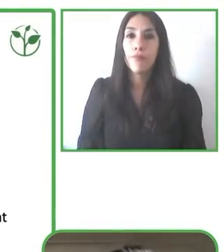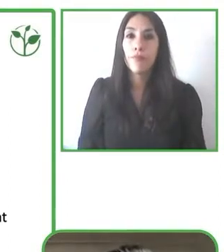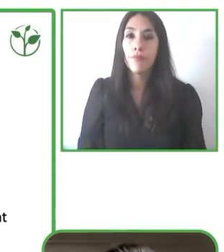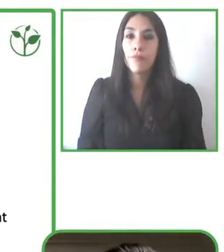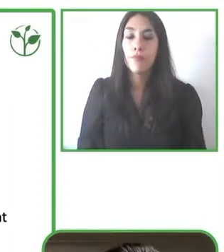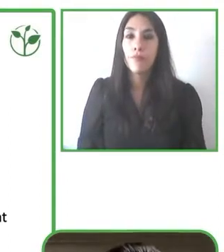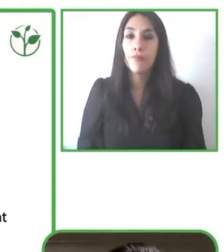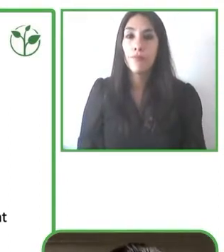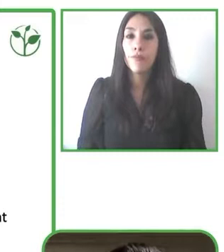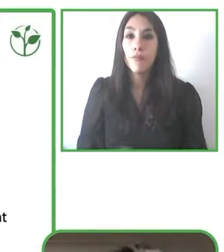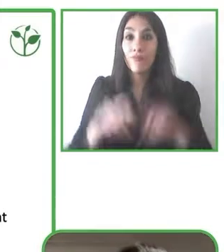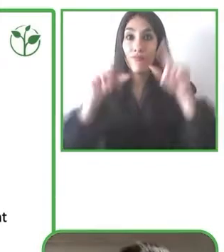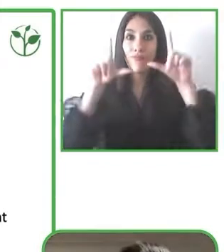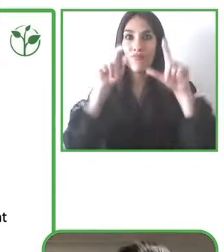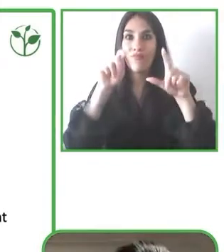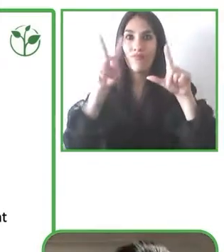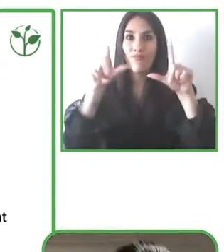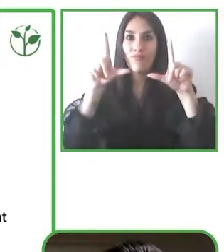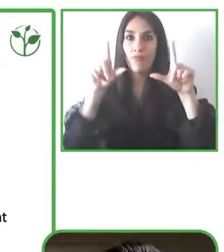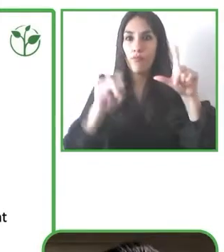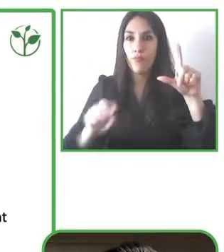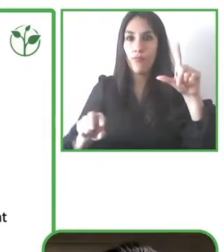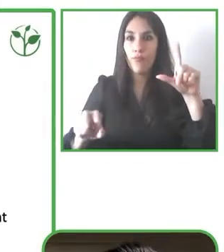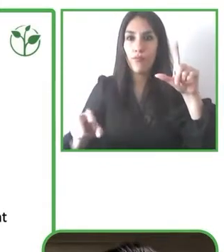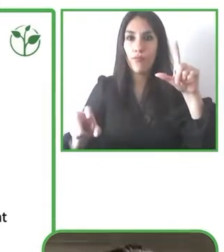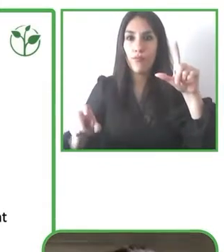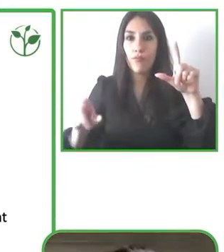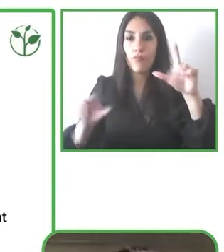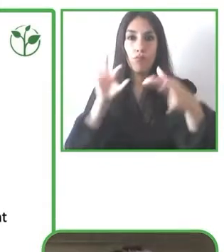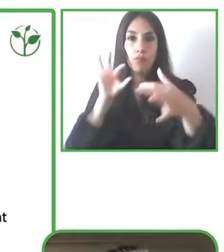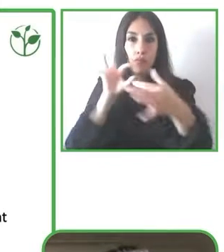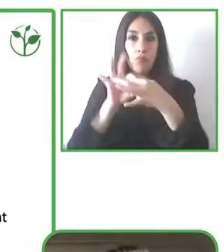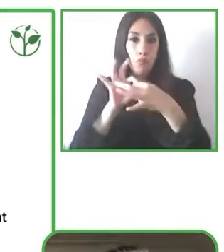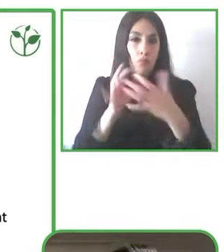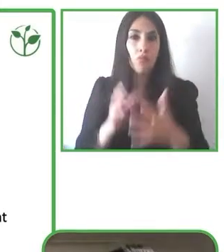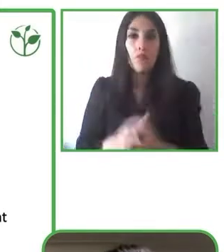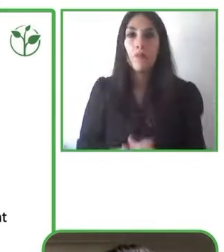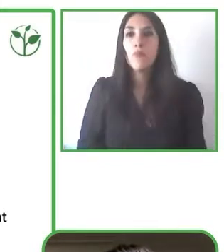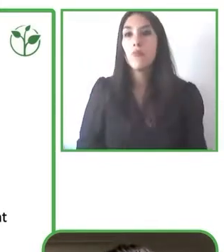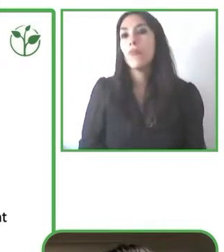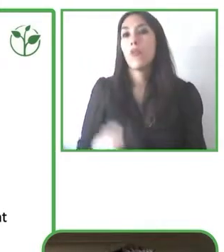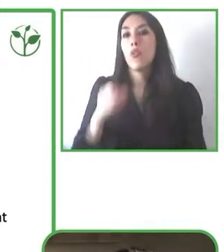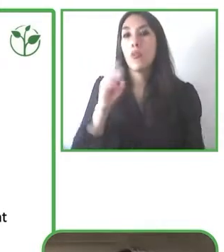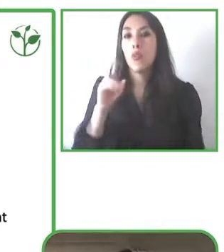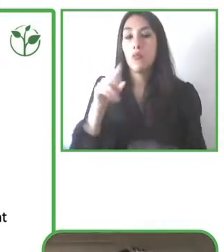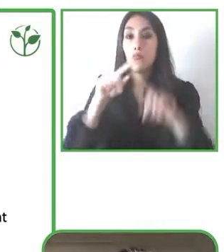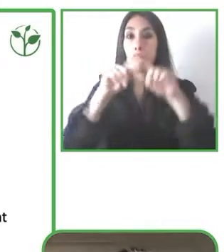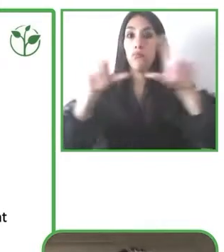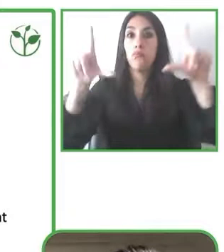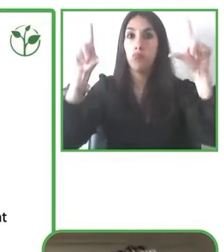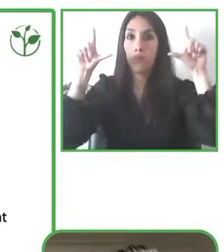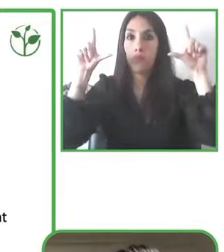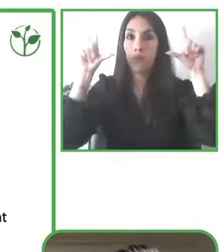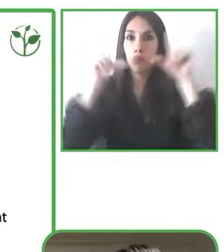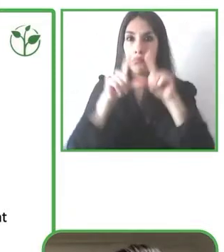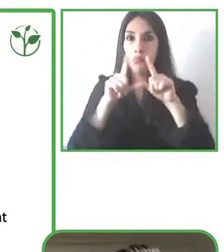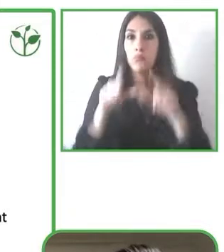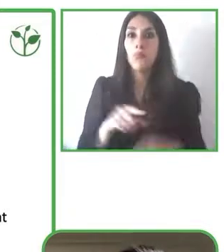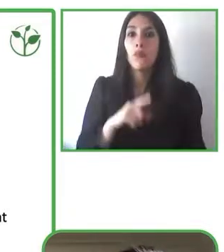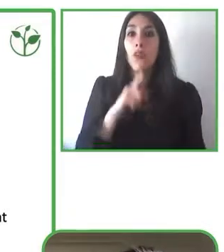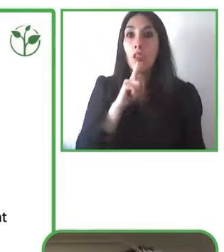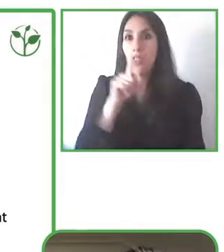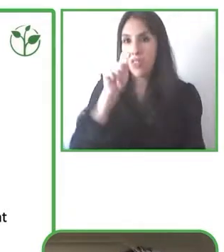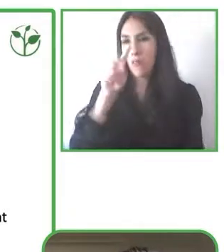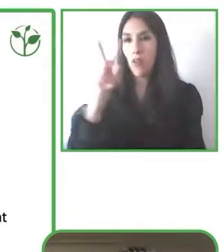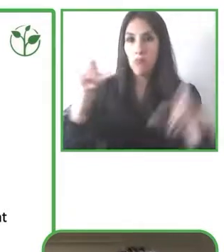ejemplo, prender, apagar el televisión, cambiar los canales, también se pueden prender o apagar las luces, abrir la puerta, abrir las